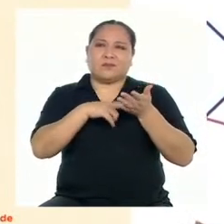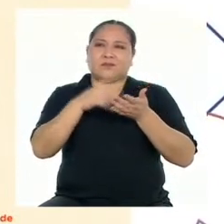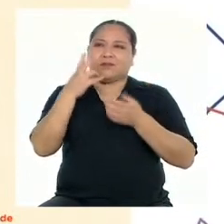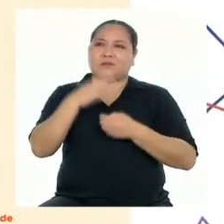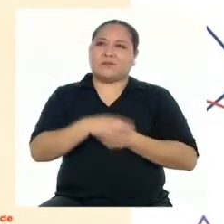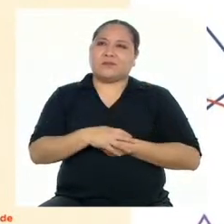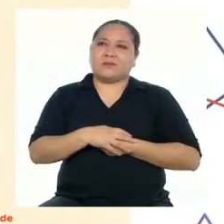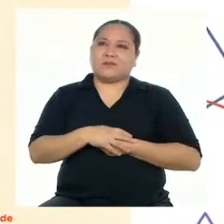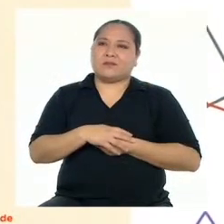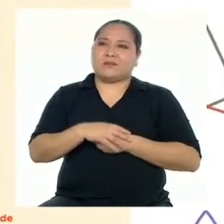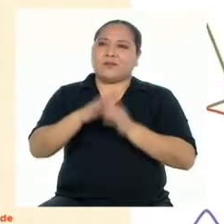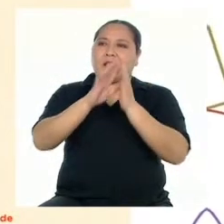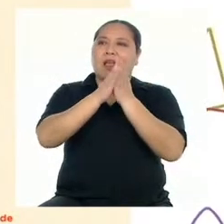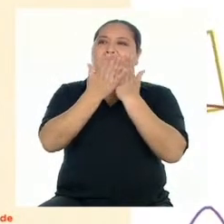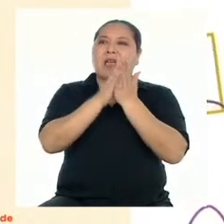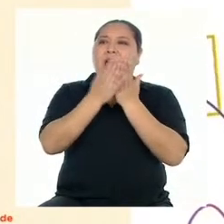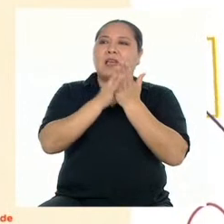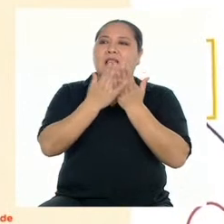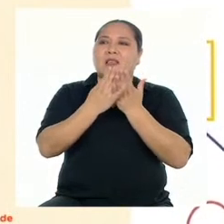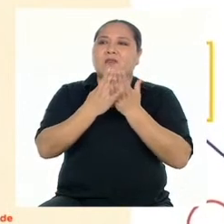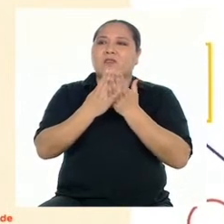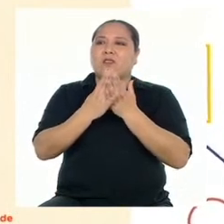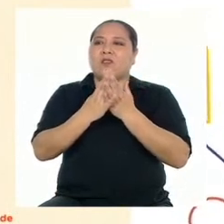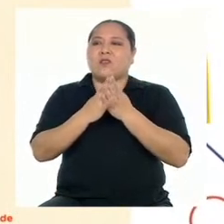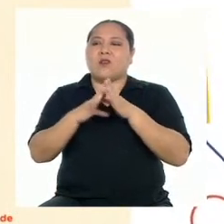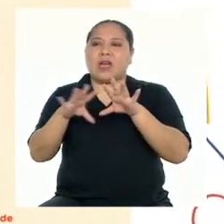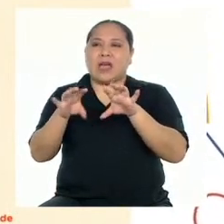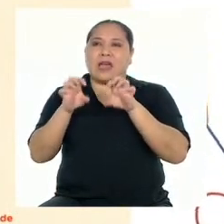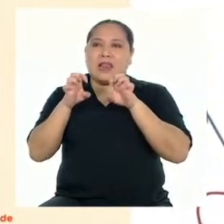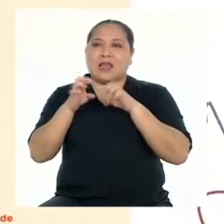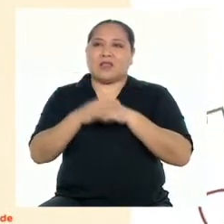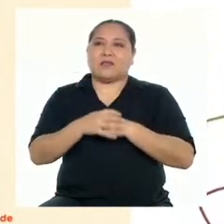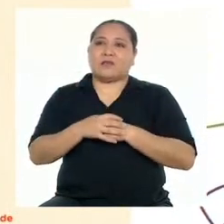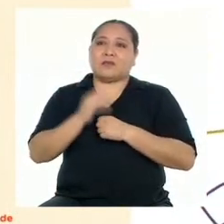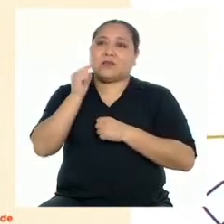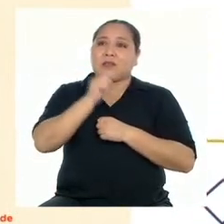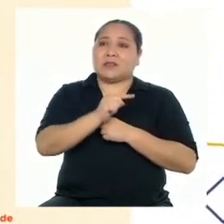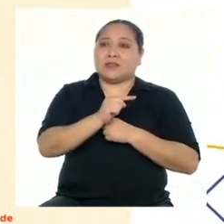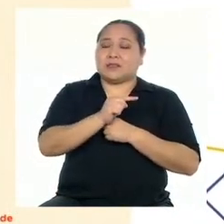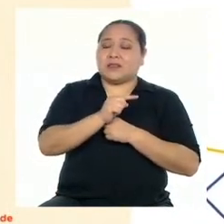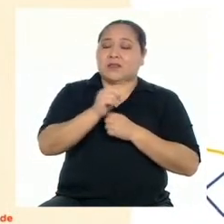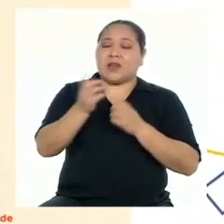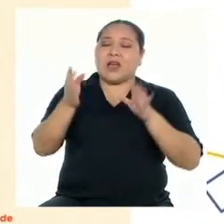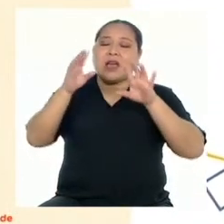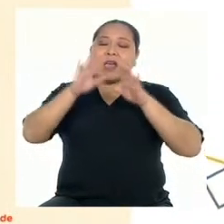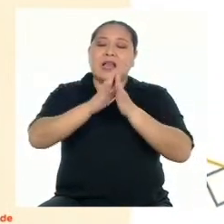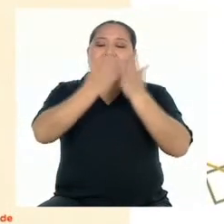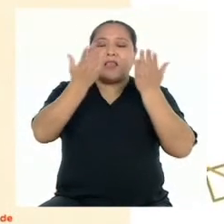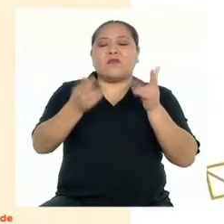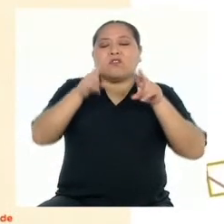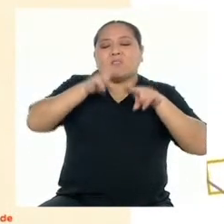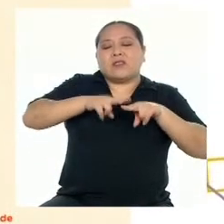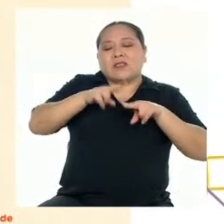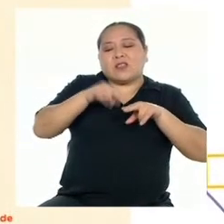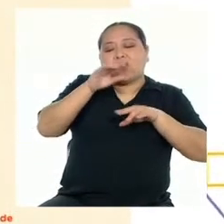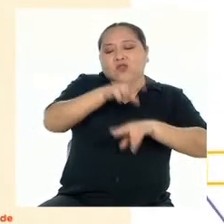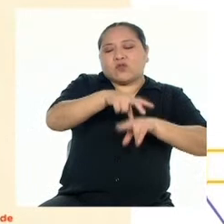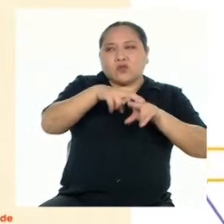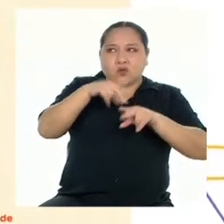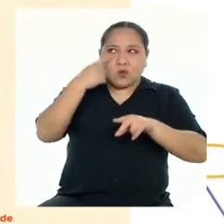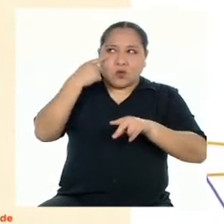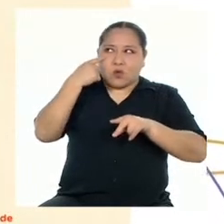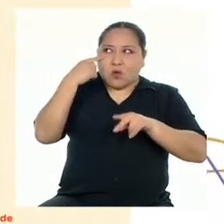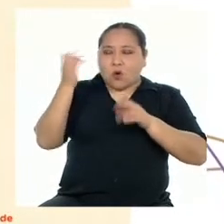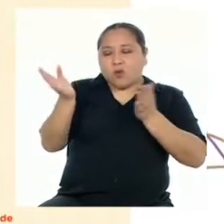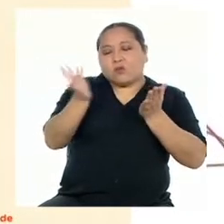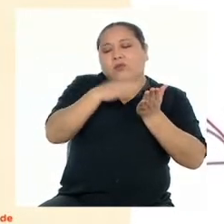El libro helado, de Gloria Fuertes Estaba el señor Don Libro sentadito en su sillón. Con un ojo